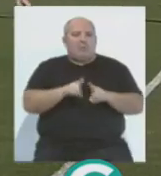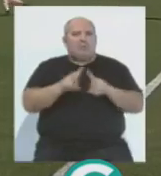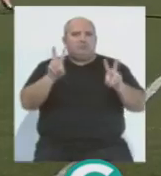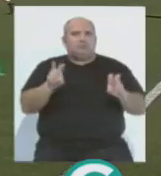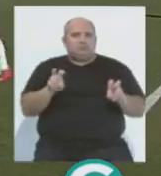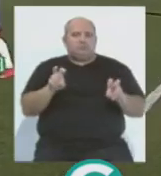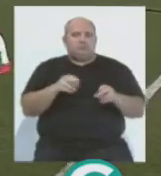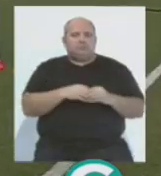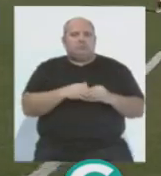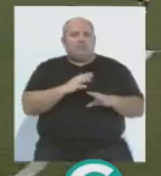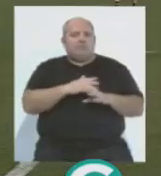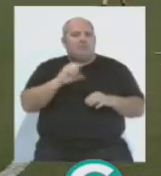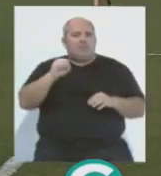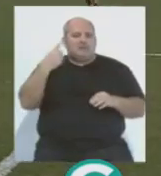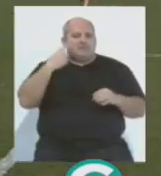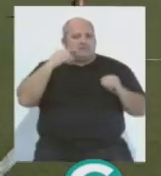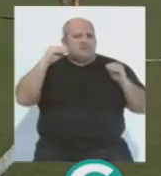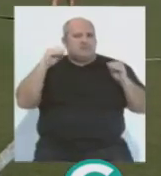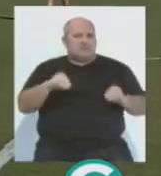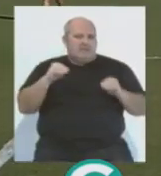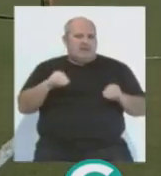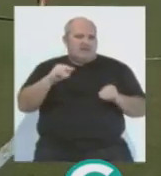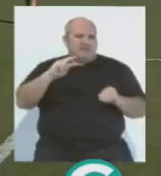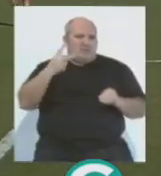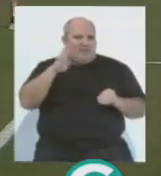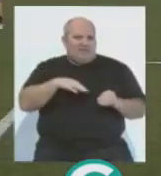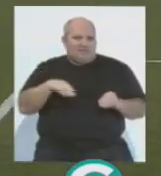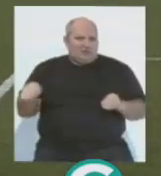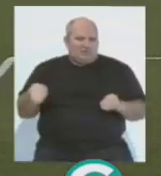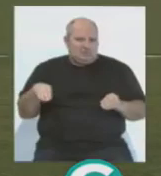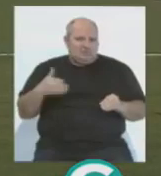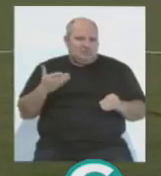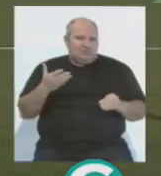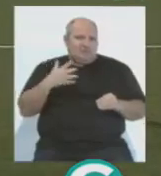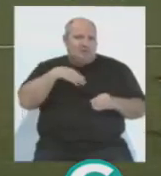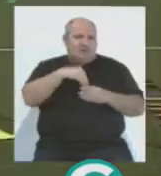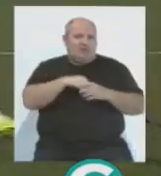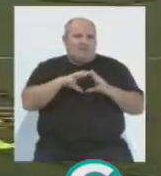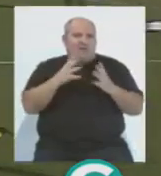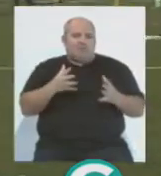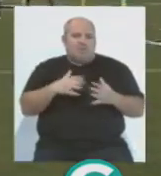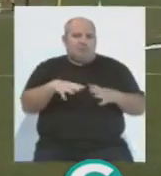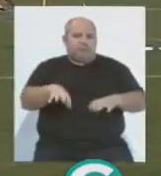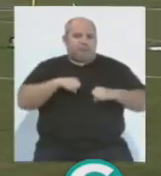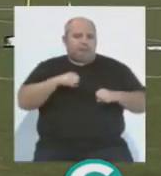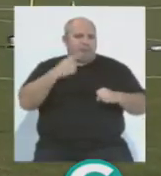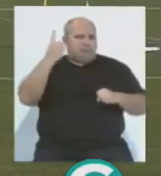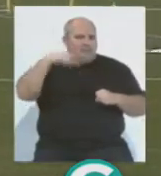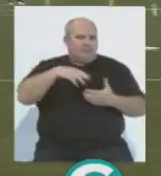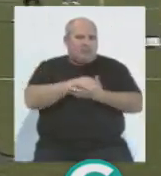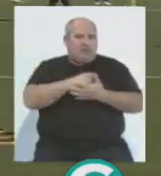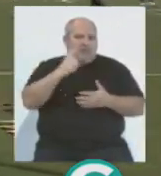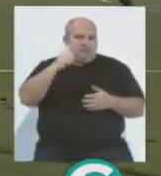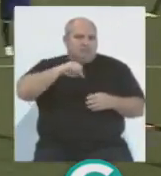los jugadores más destacados de toda la segunda división en cuanto tiene el balón en los pies por toda la sapiencia